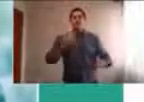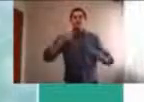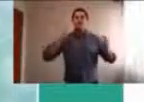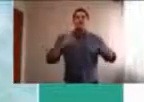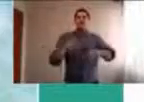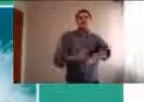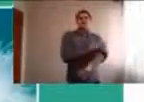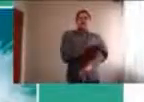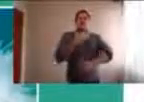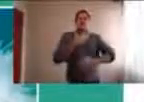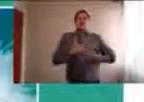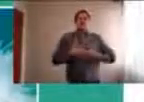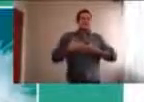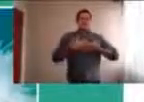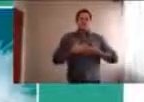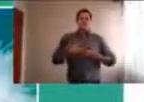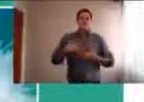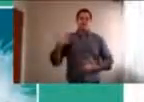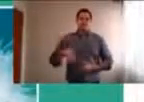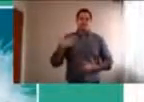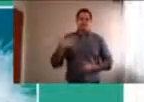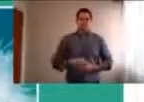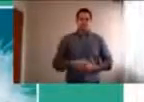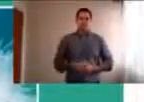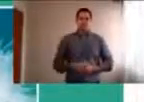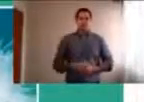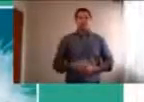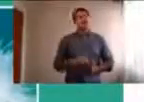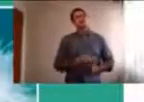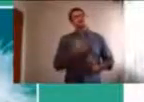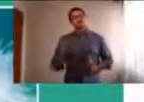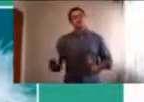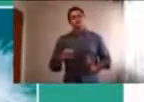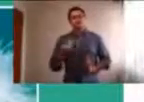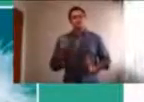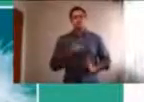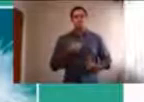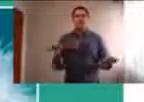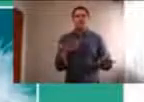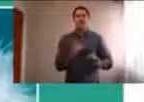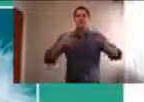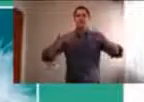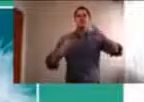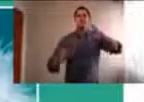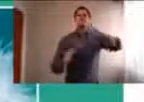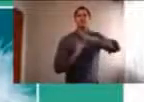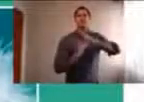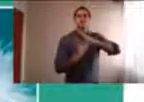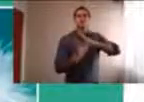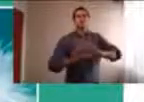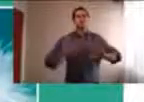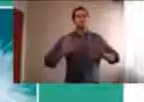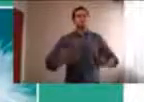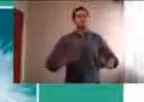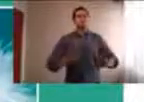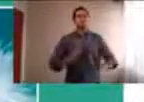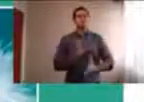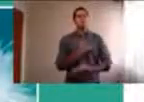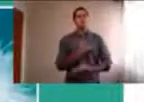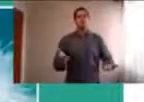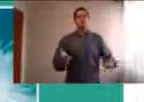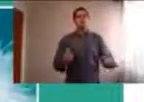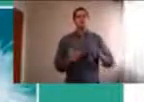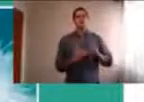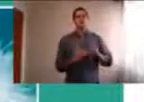Queremos avanzar un poquitito en la importancia de esta pausa. ¿Y por qué la pausa? Porque la pausa nos va a poner... Perdona,